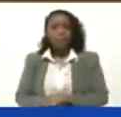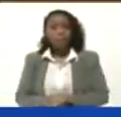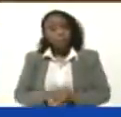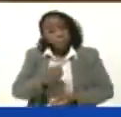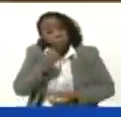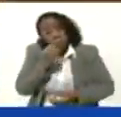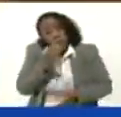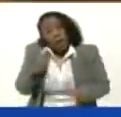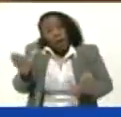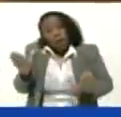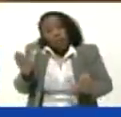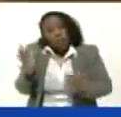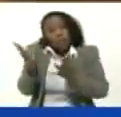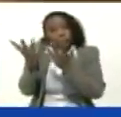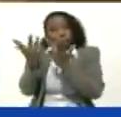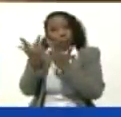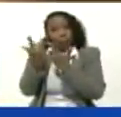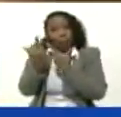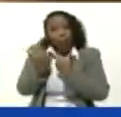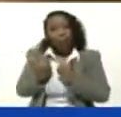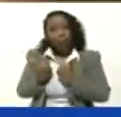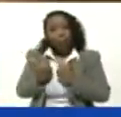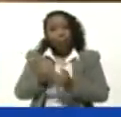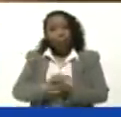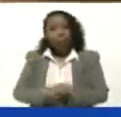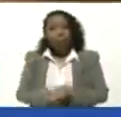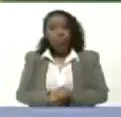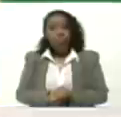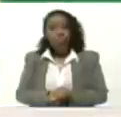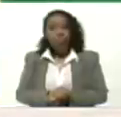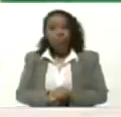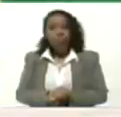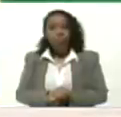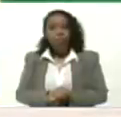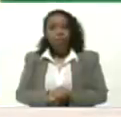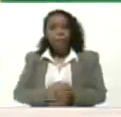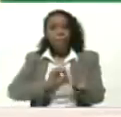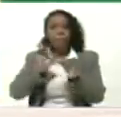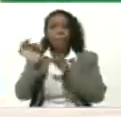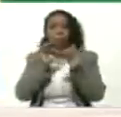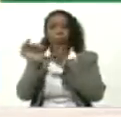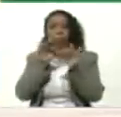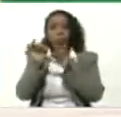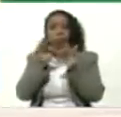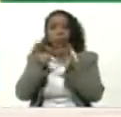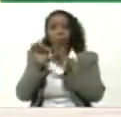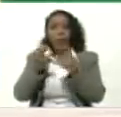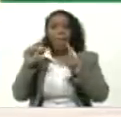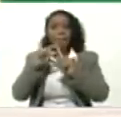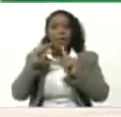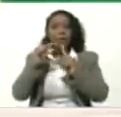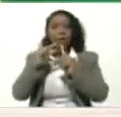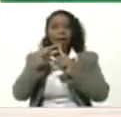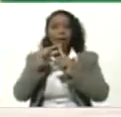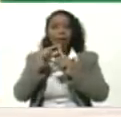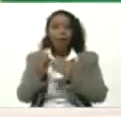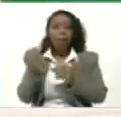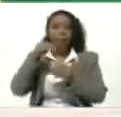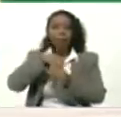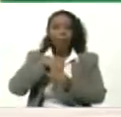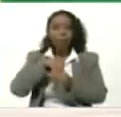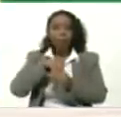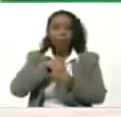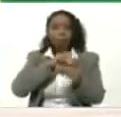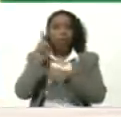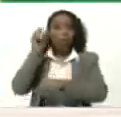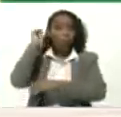Nos diera Un Una charla Unas palabras Introductorias De